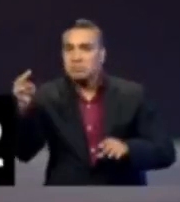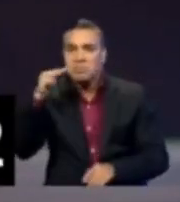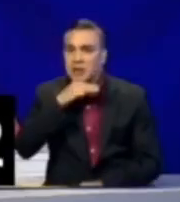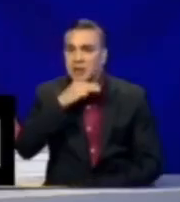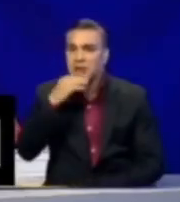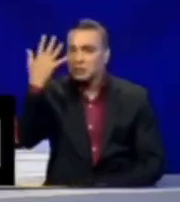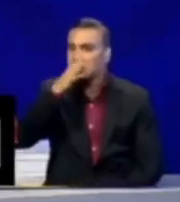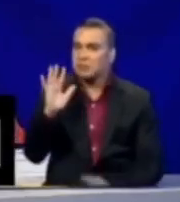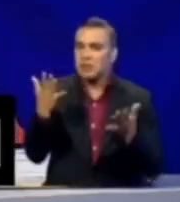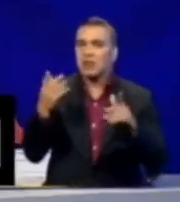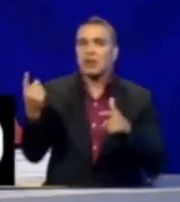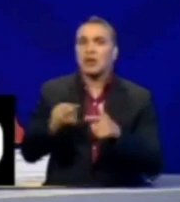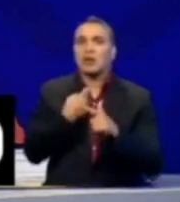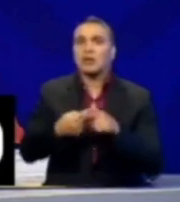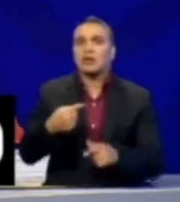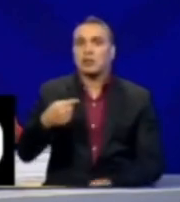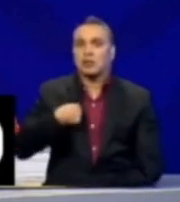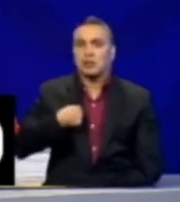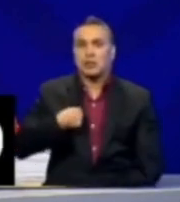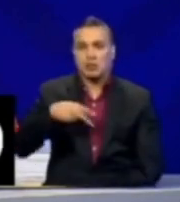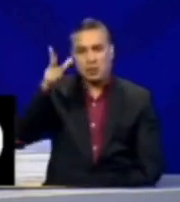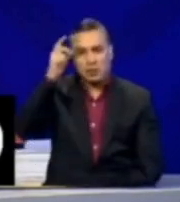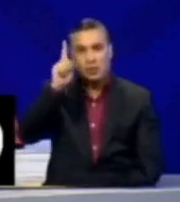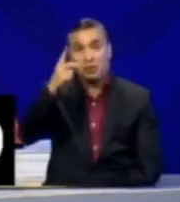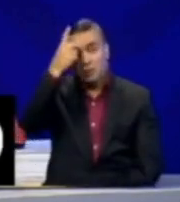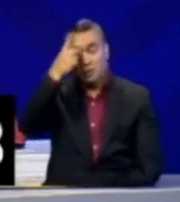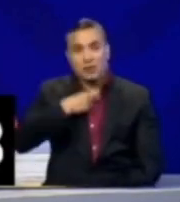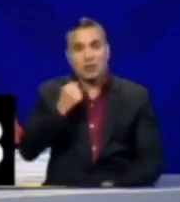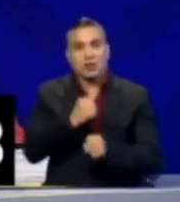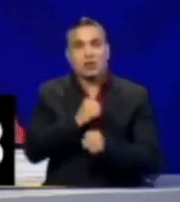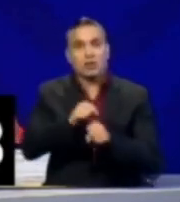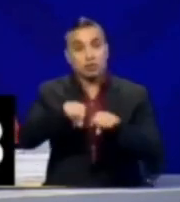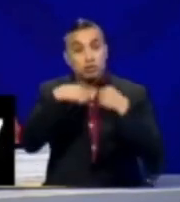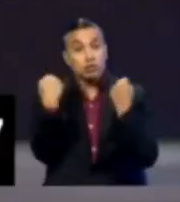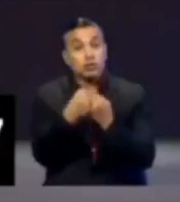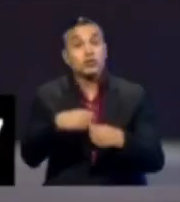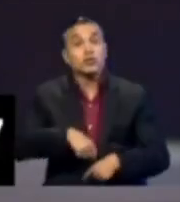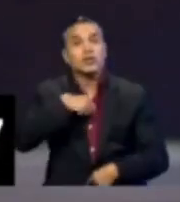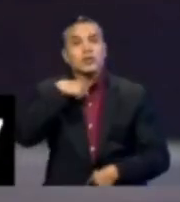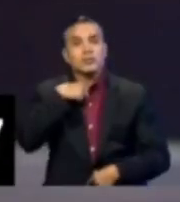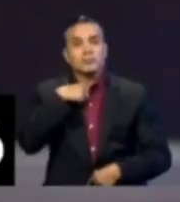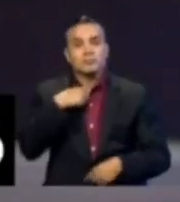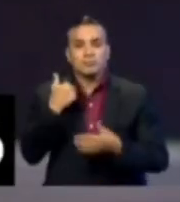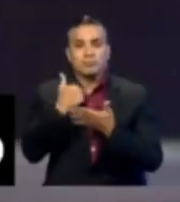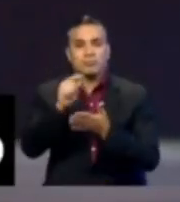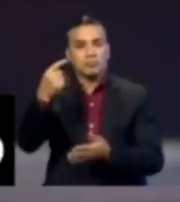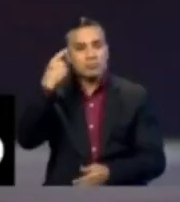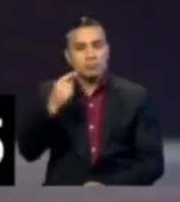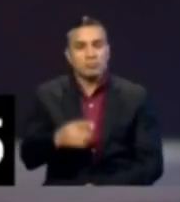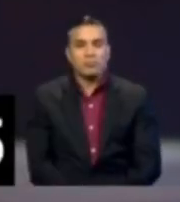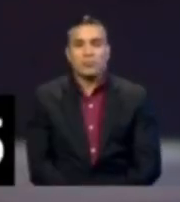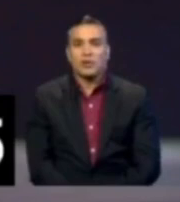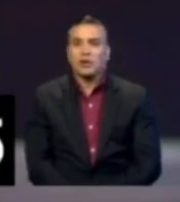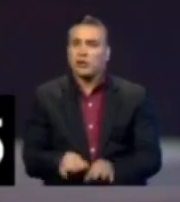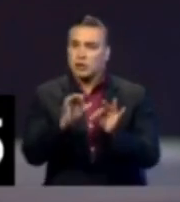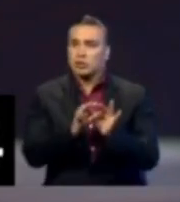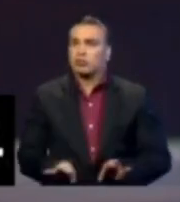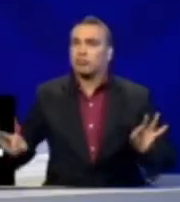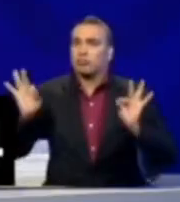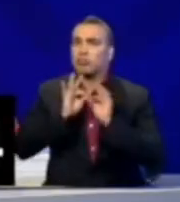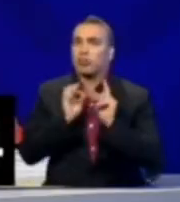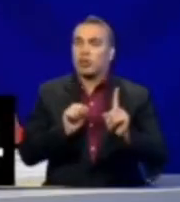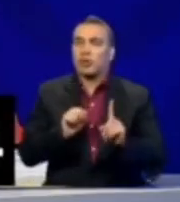ni a Esmeralda. Por lo tanto, yo creo que la acción y el trabajo de la sociedad civil complementaria al gobierno es fundamental.